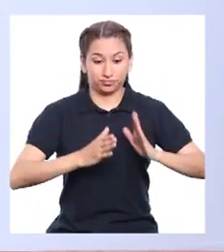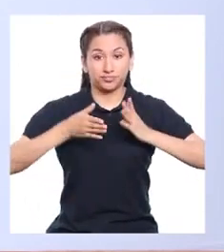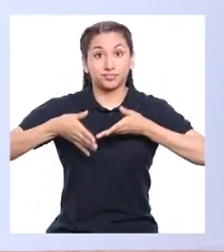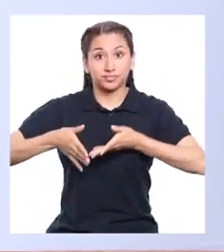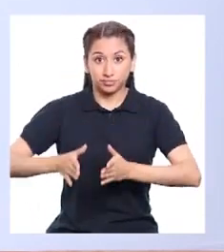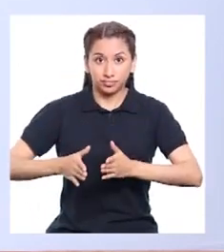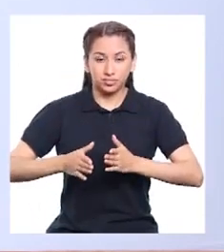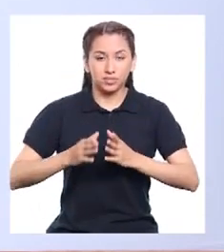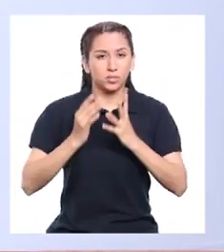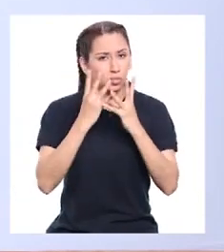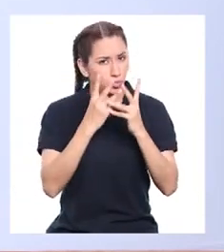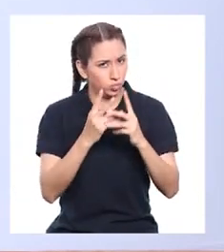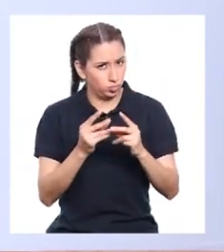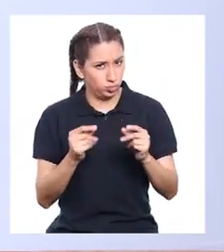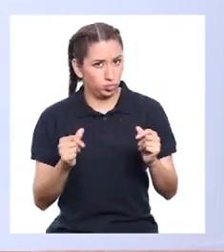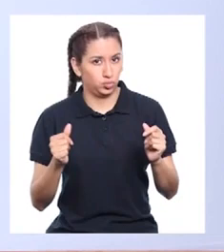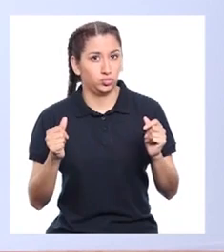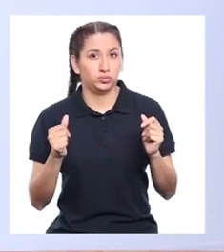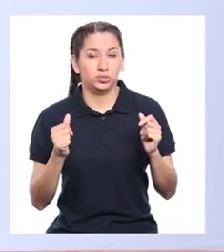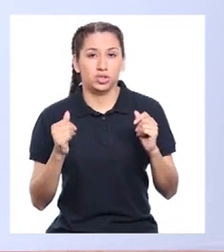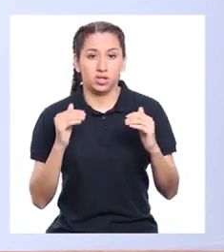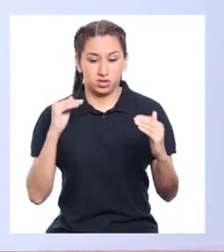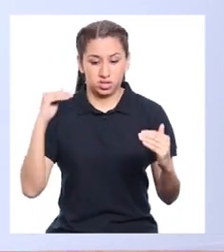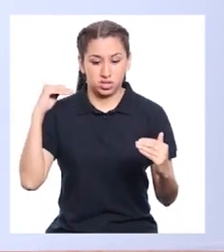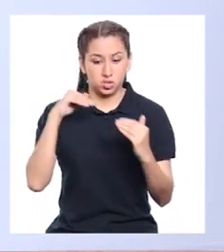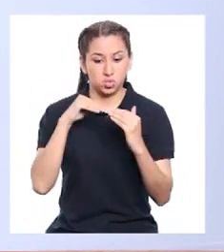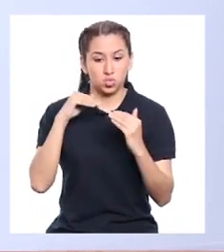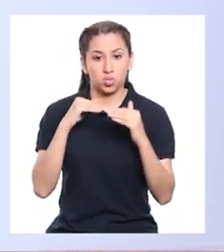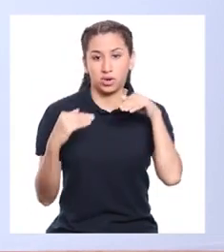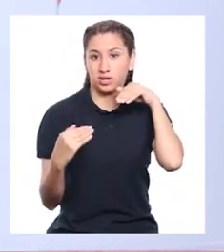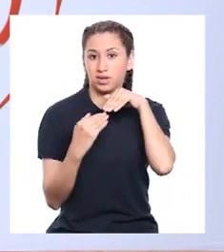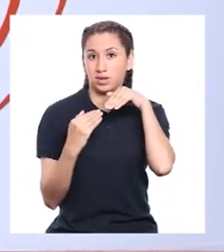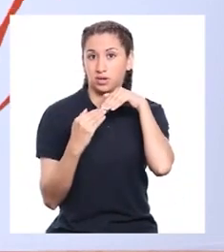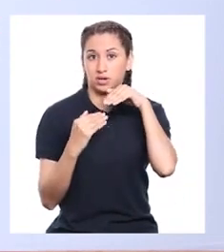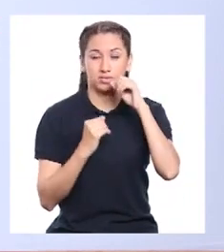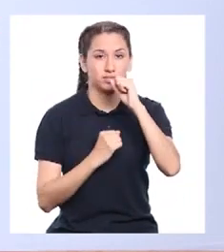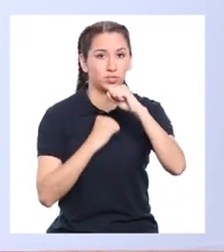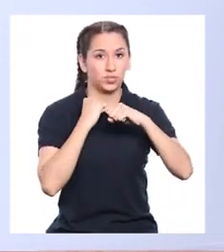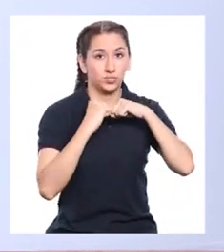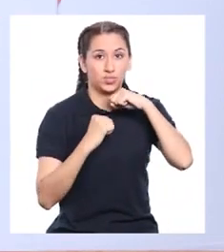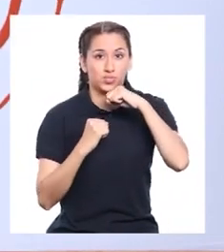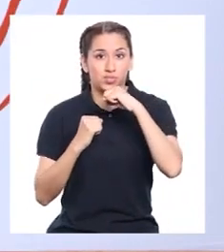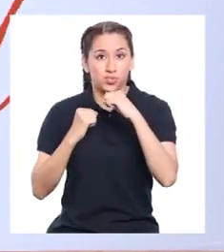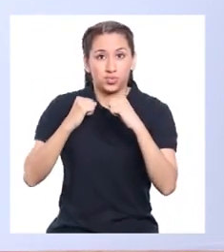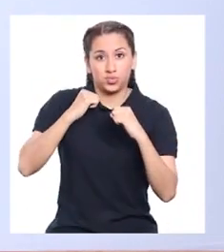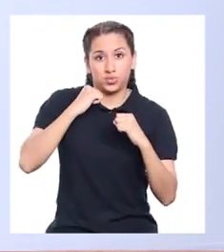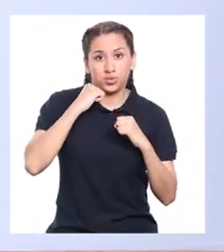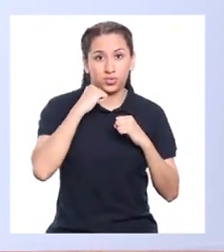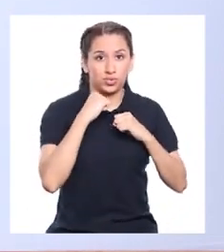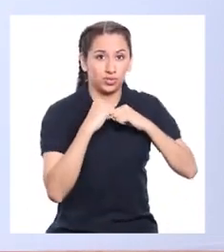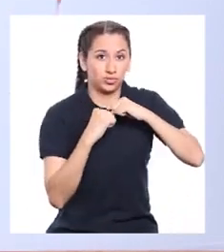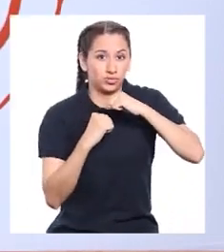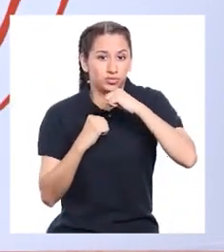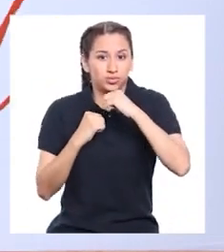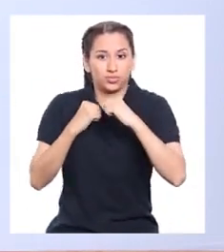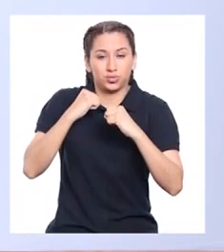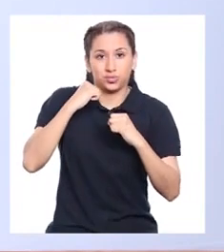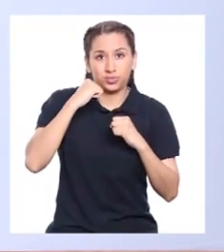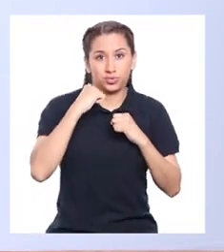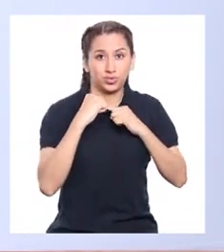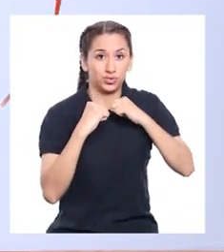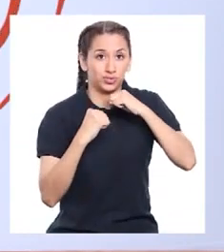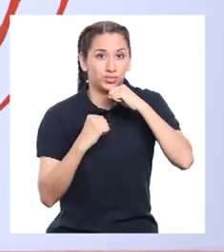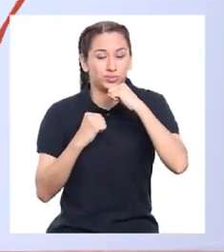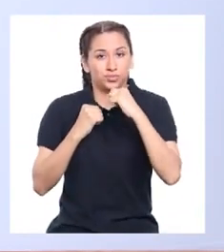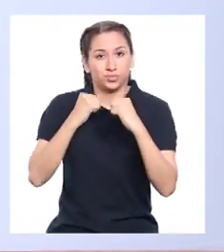rodillas se elevan ligeramente en armonía con los hombros. Un, dos, un, dos,